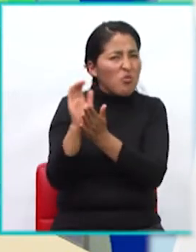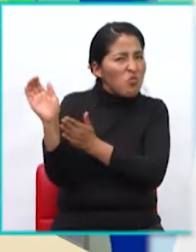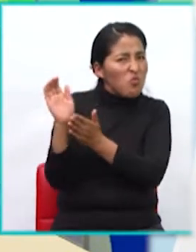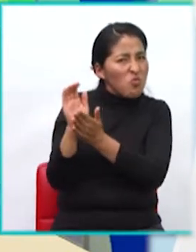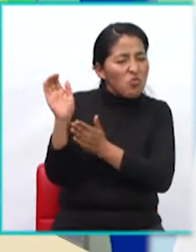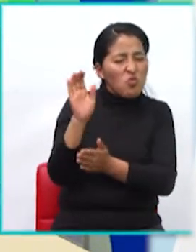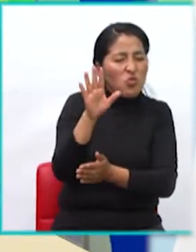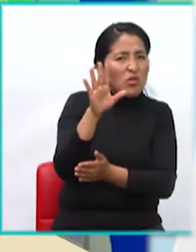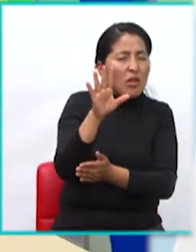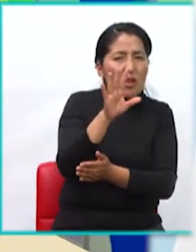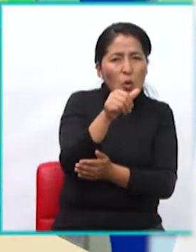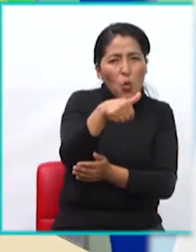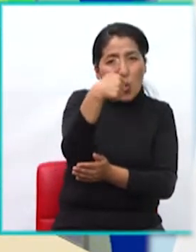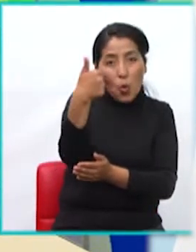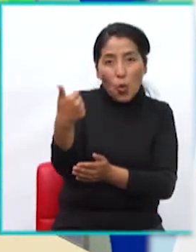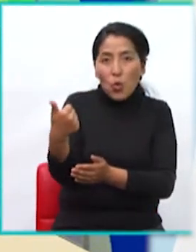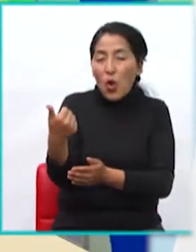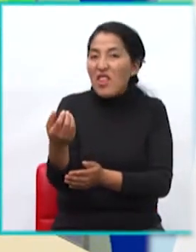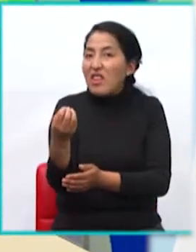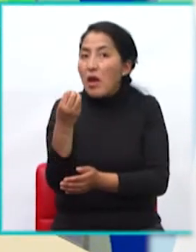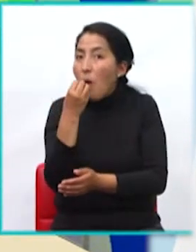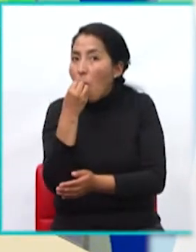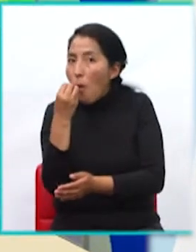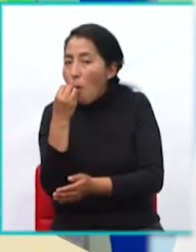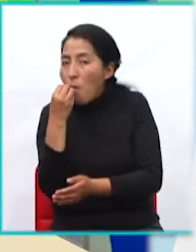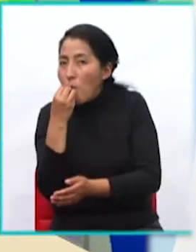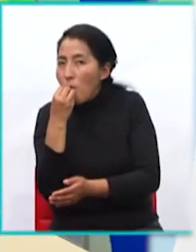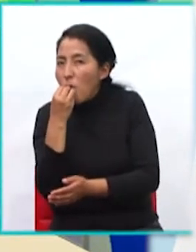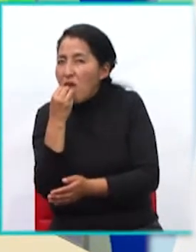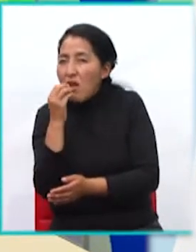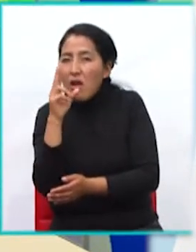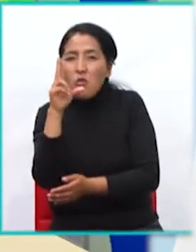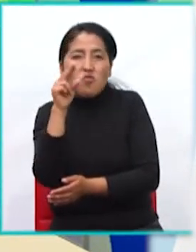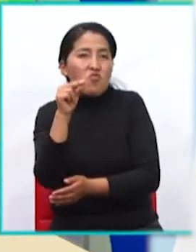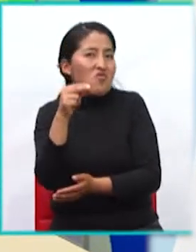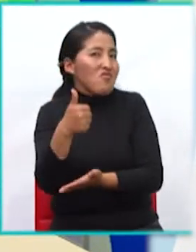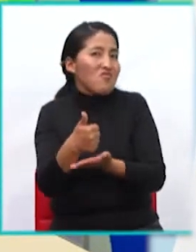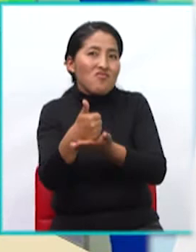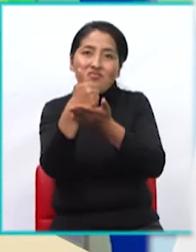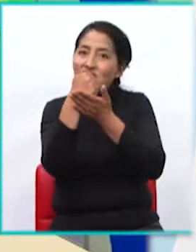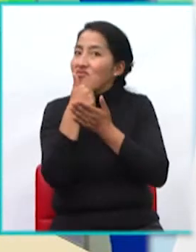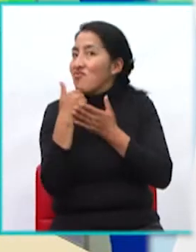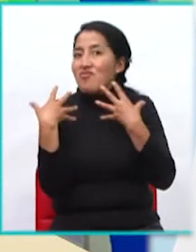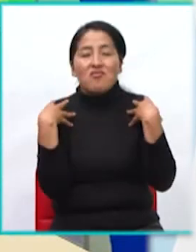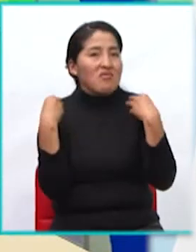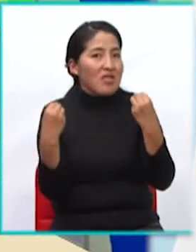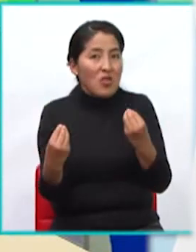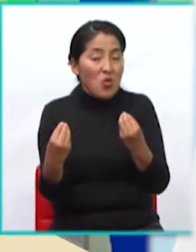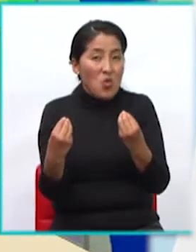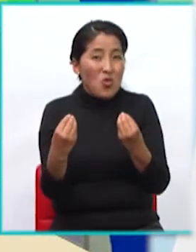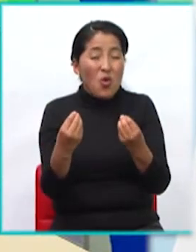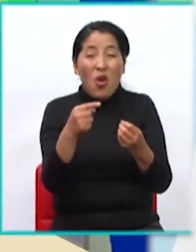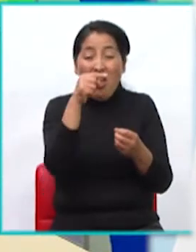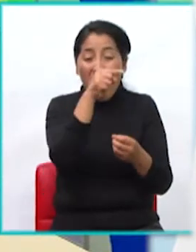escogido, se llama comida chatarra. ¿Qué es lo contrario a esto?